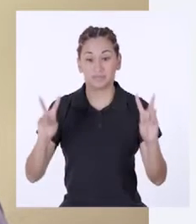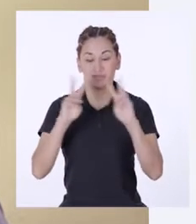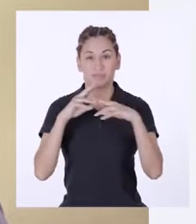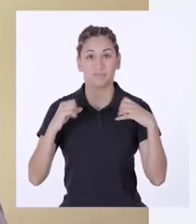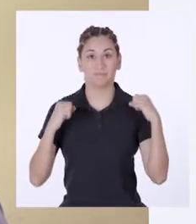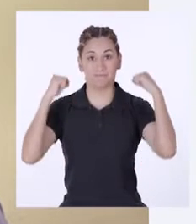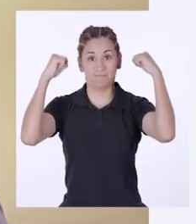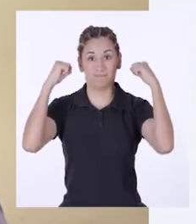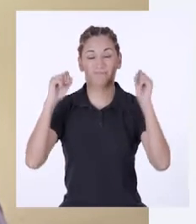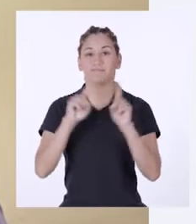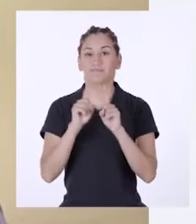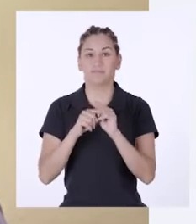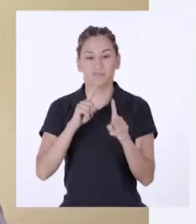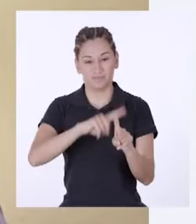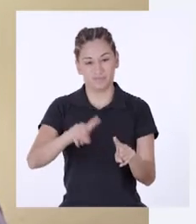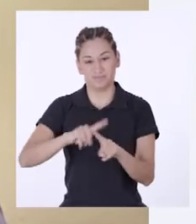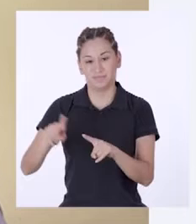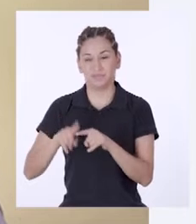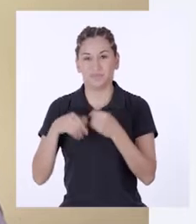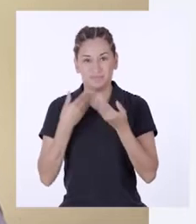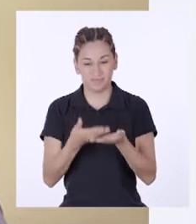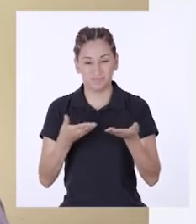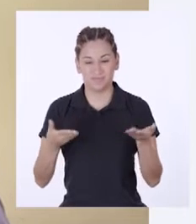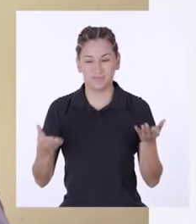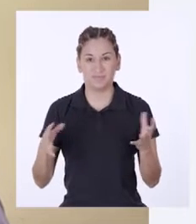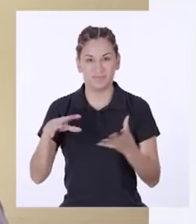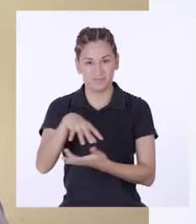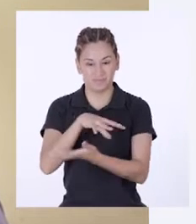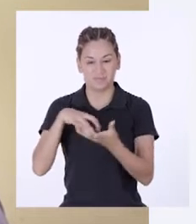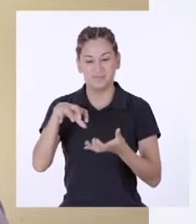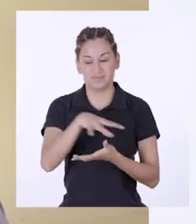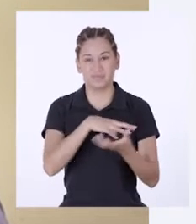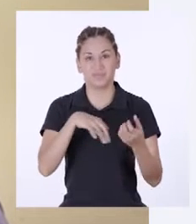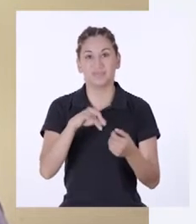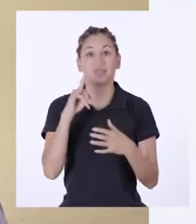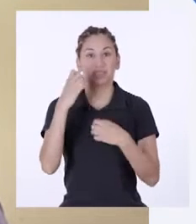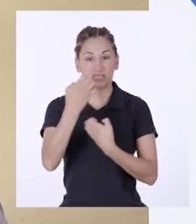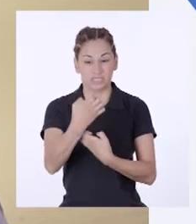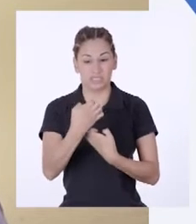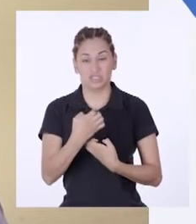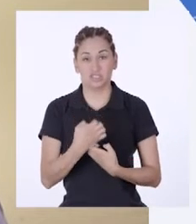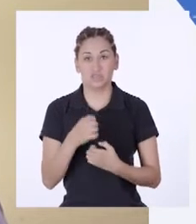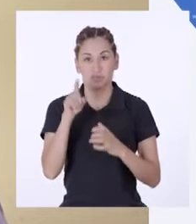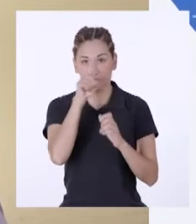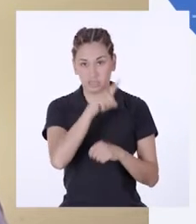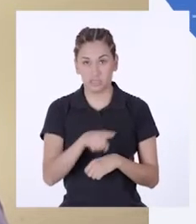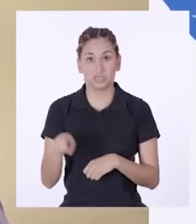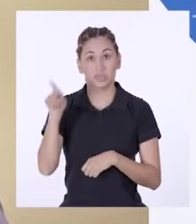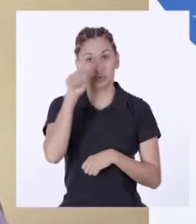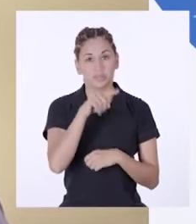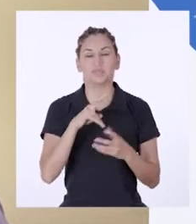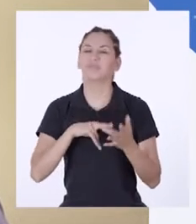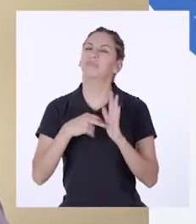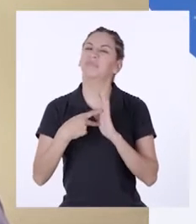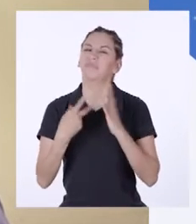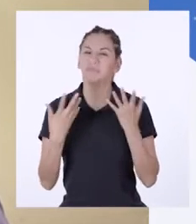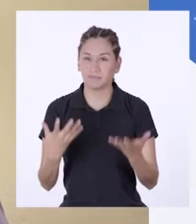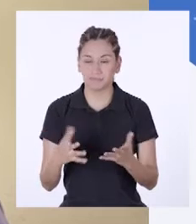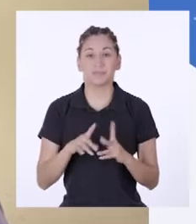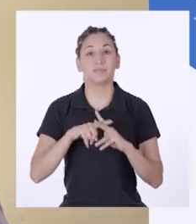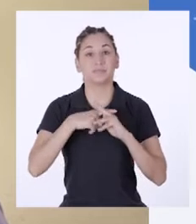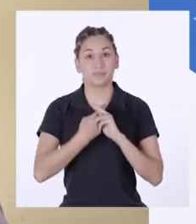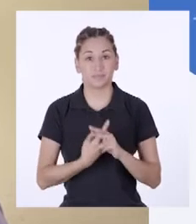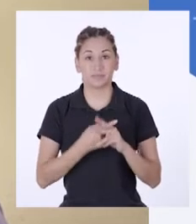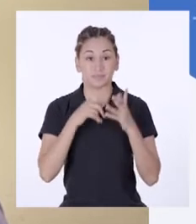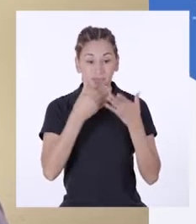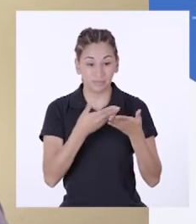energética y biomasa de los residuos orgánicos en el marco de la economía circular. Es decir, que